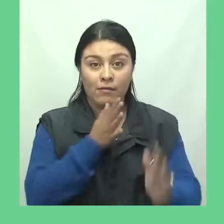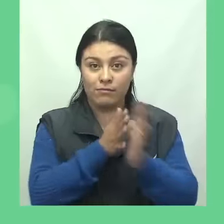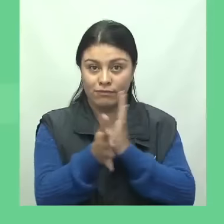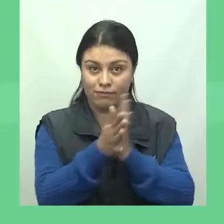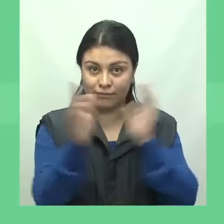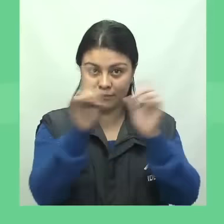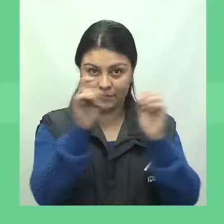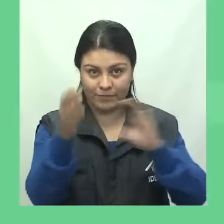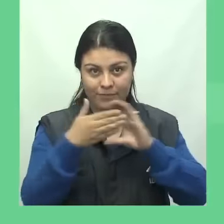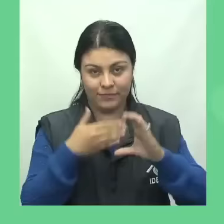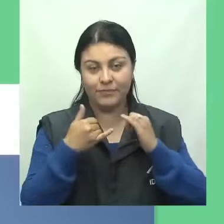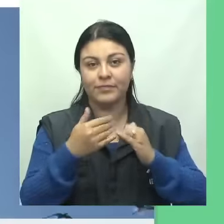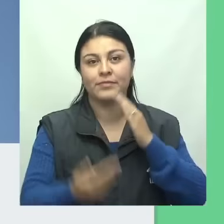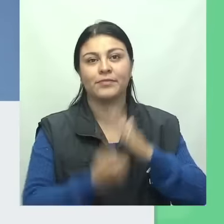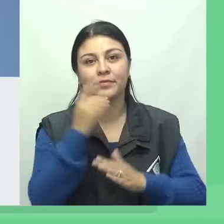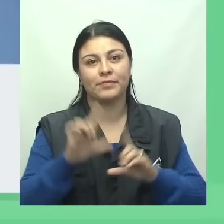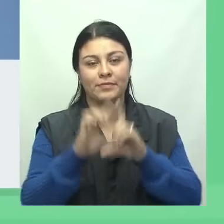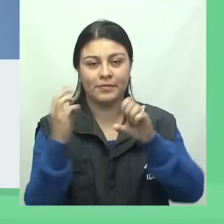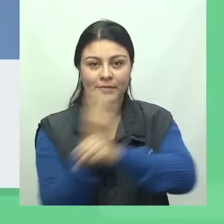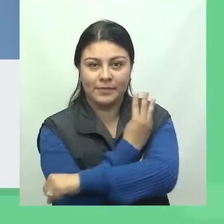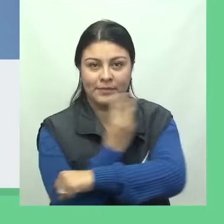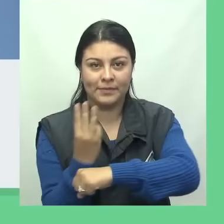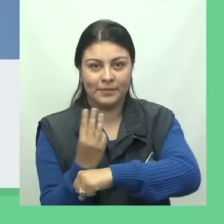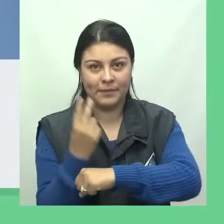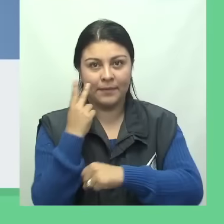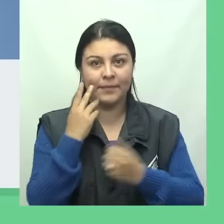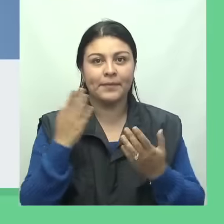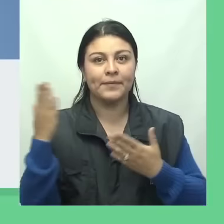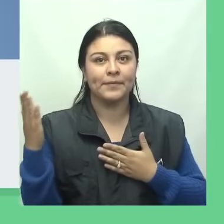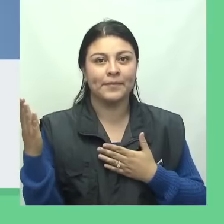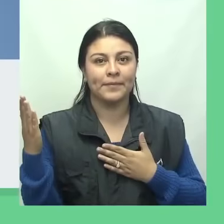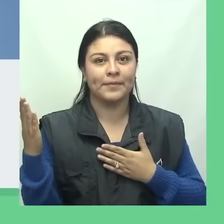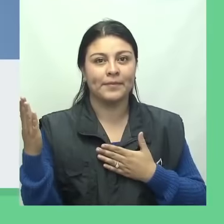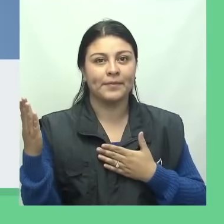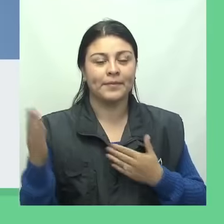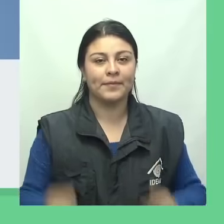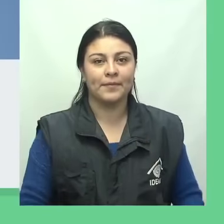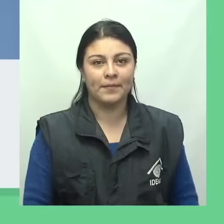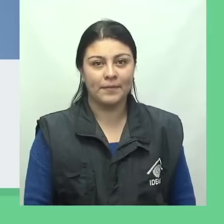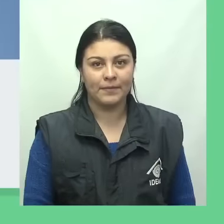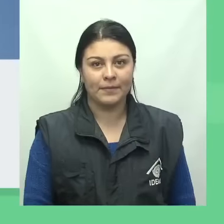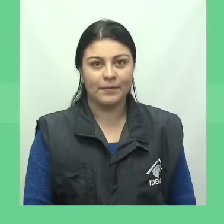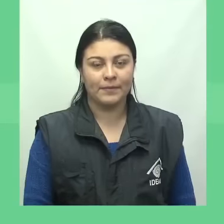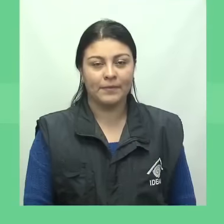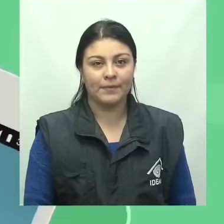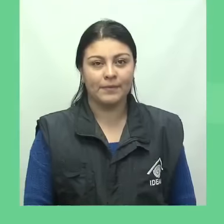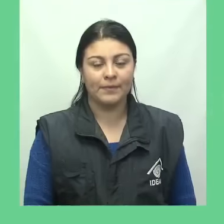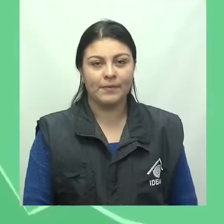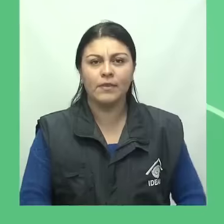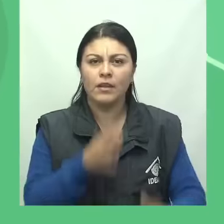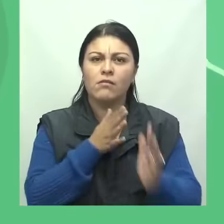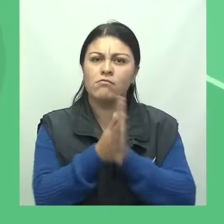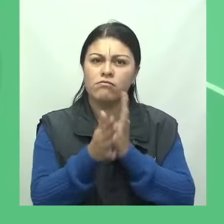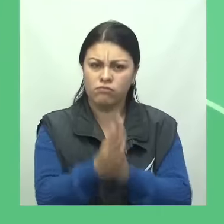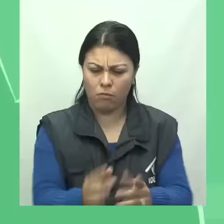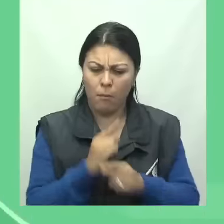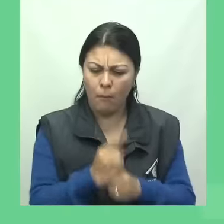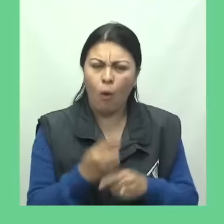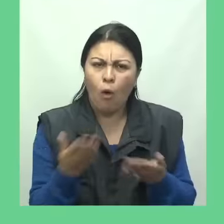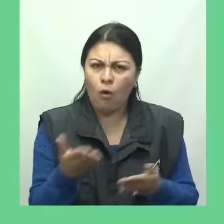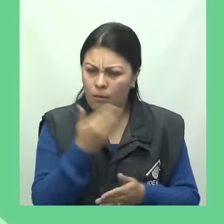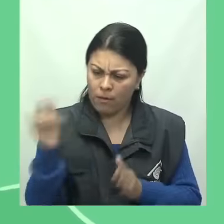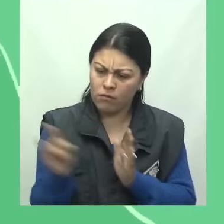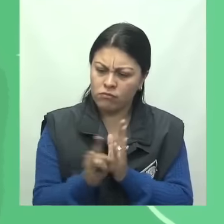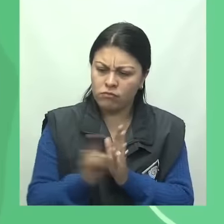Para mayor información sobre el pronóstico del tiempo, visítenos en www.ideam.gov.co Y para estar